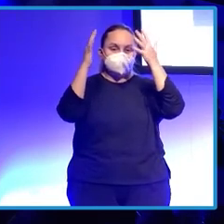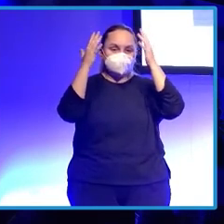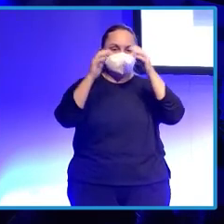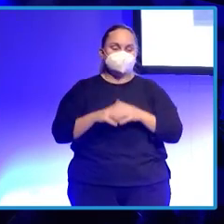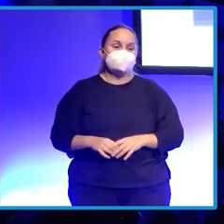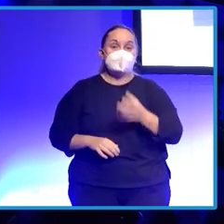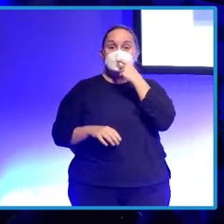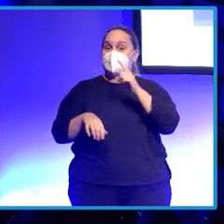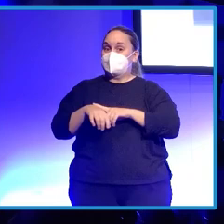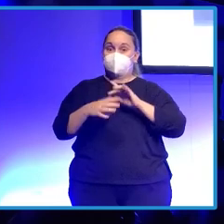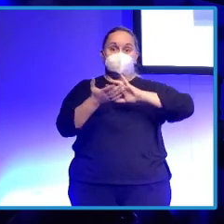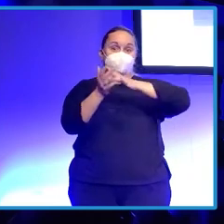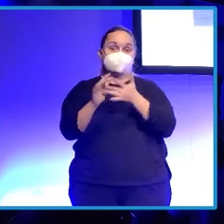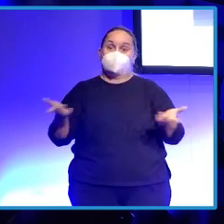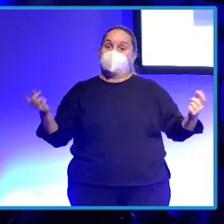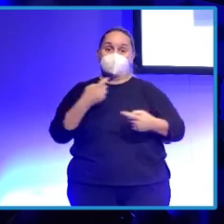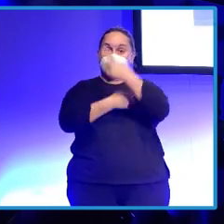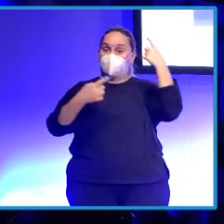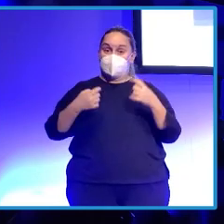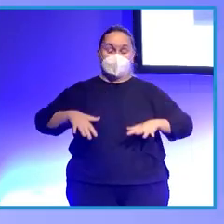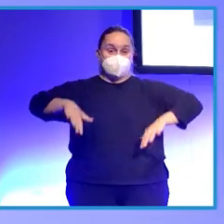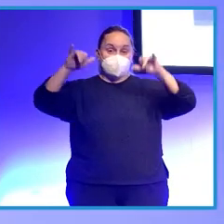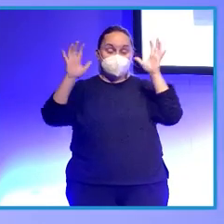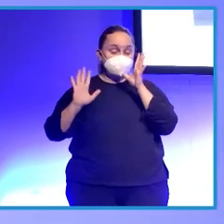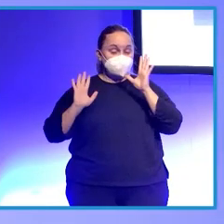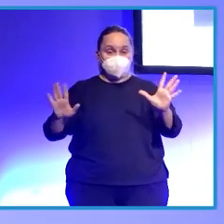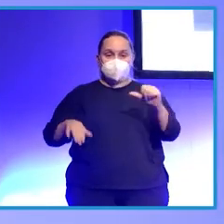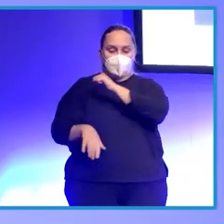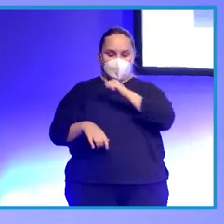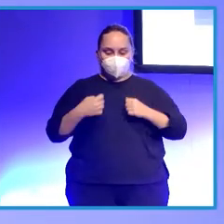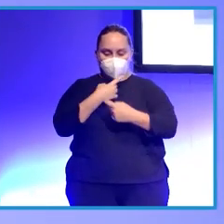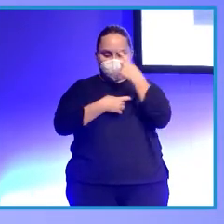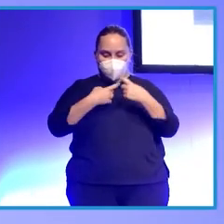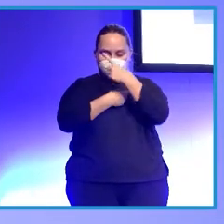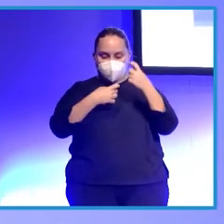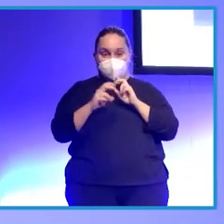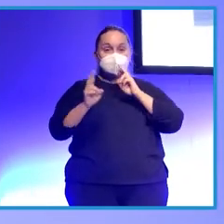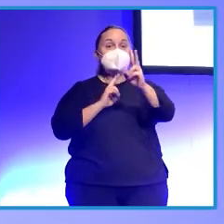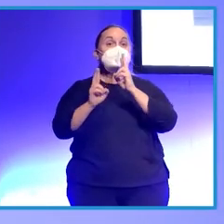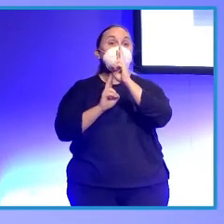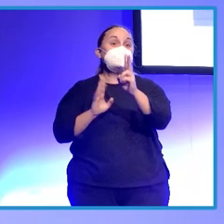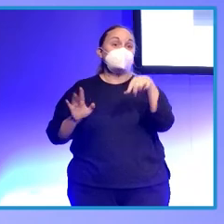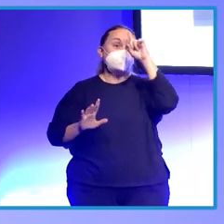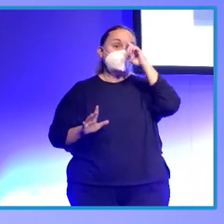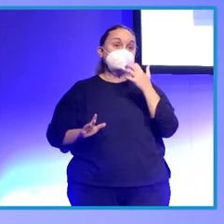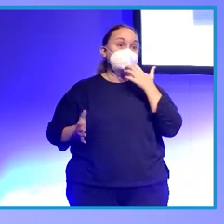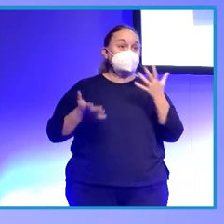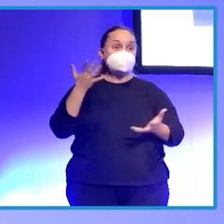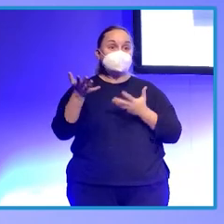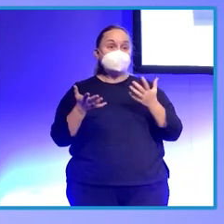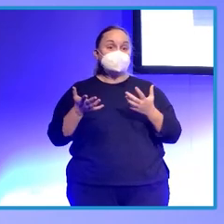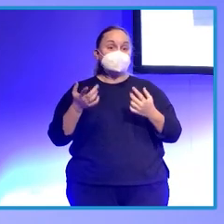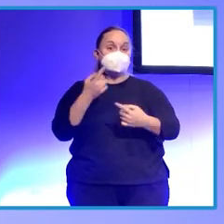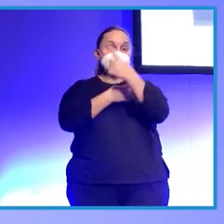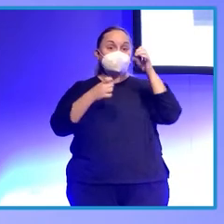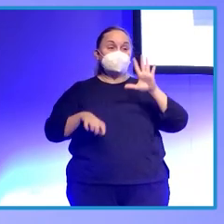Bueno, me he comido todo el tiempo y entonces ya no hay preguntas porque ya me ha autopreguntado yo. vamos, no sé si... ¿Tenéis alguna pregunta?